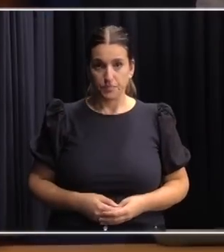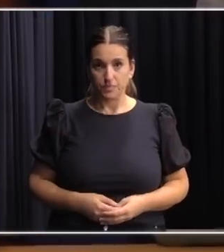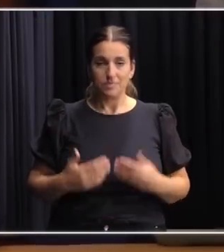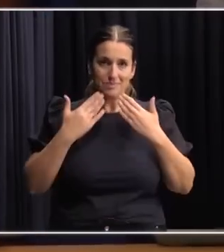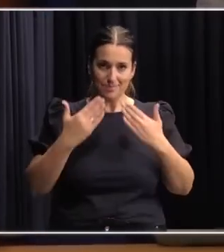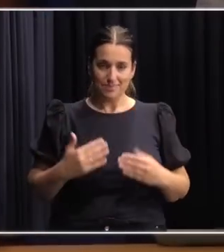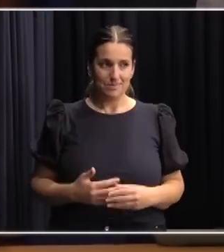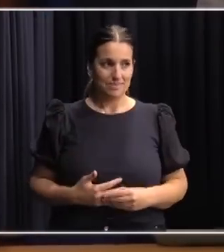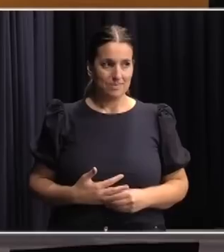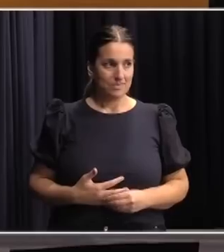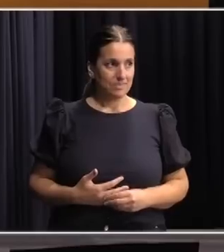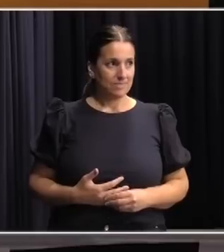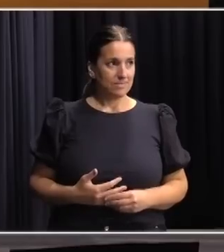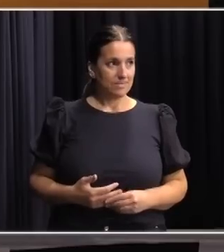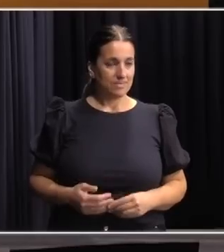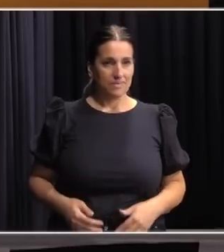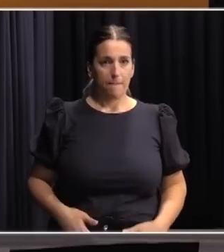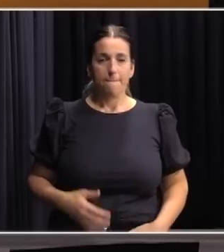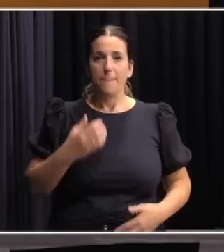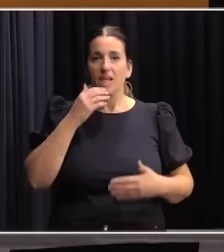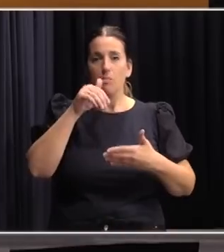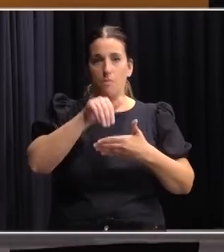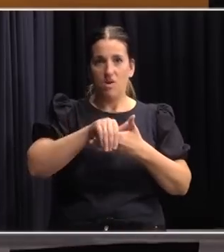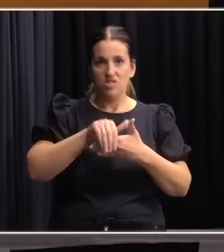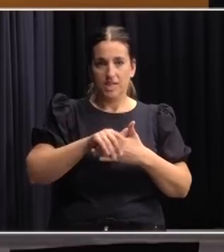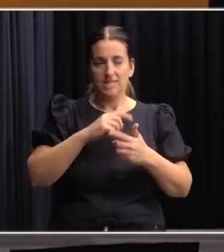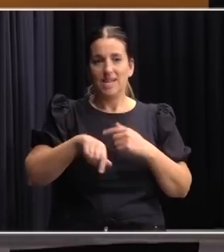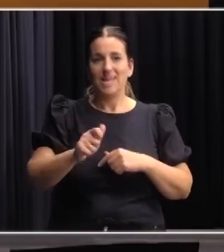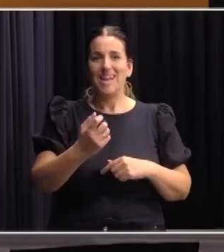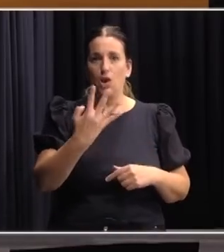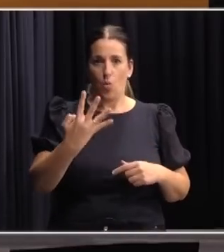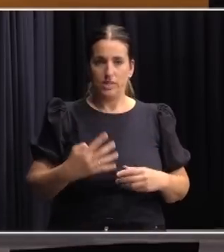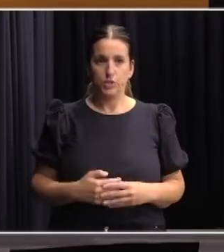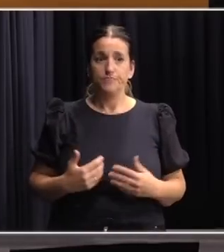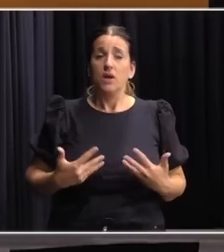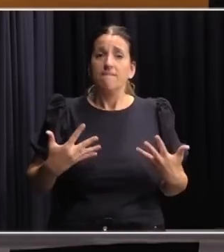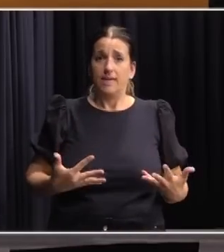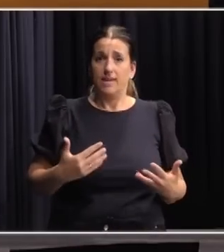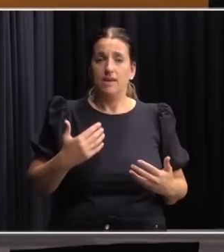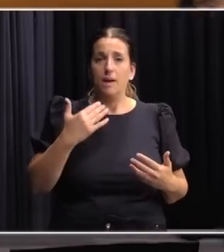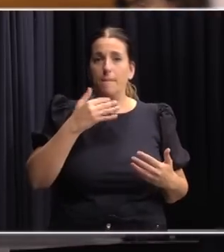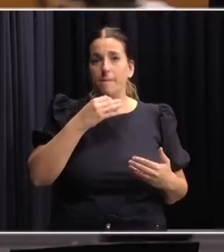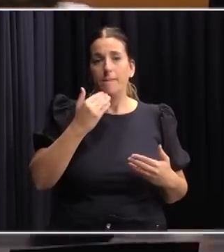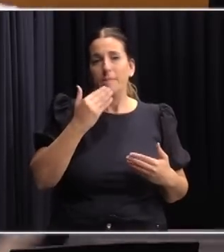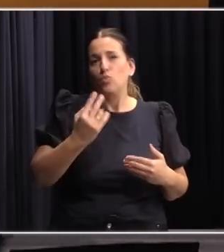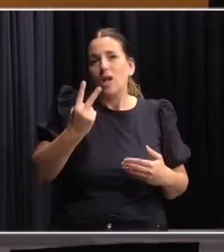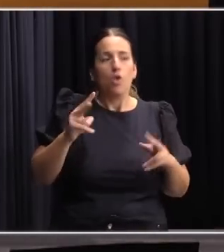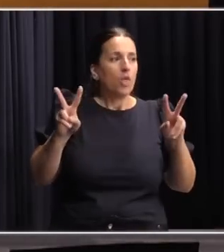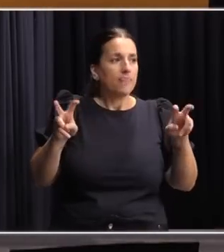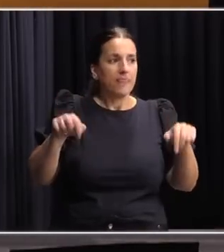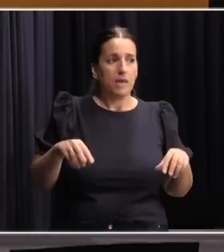gracias buenas tardes Juan Pablo de Acosta de Canal 4 quería consultarles por dos temas que